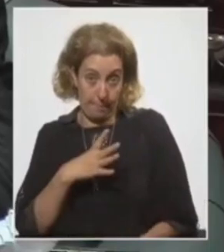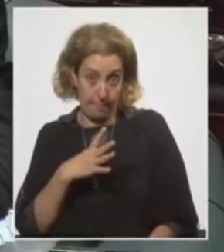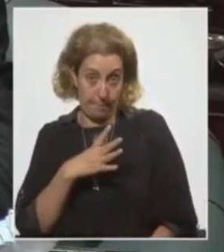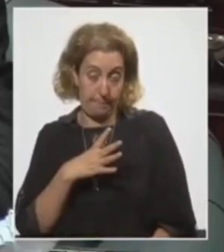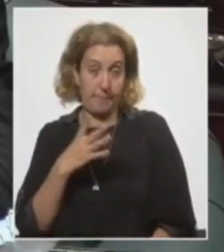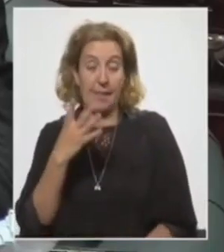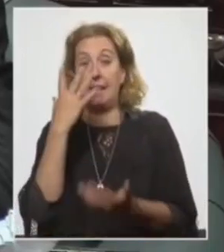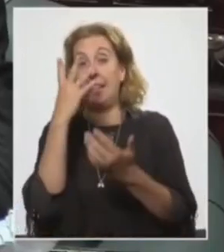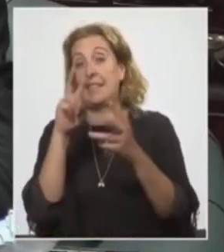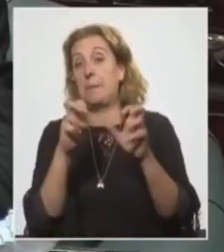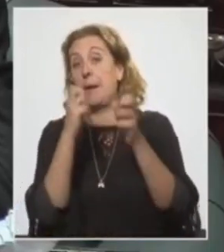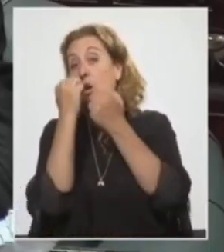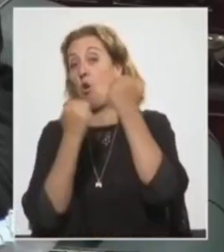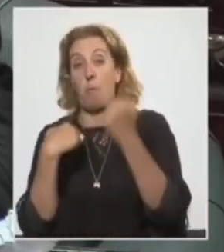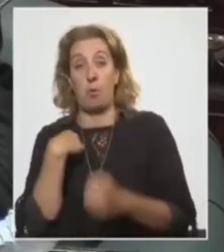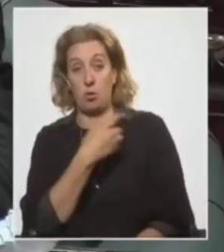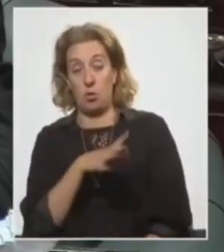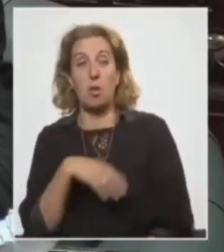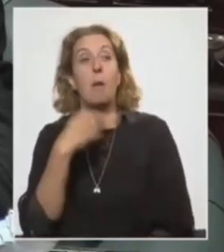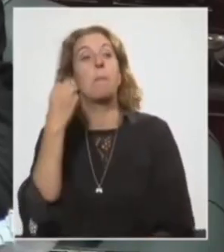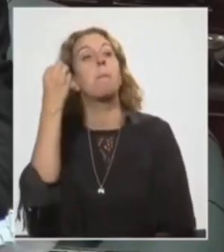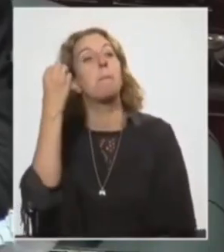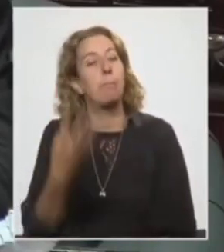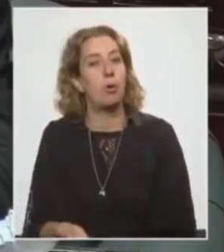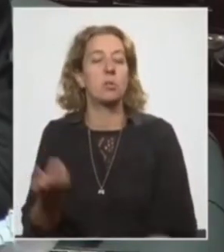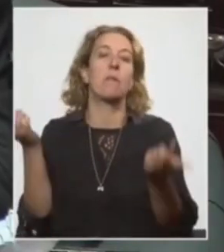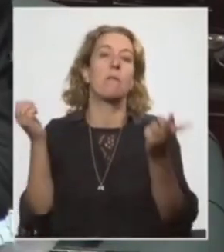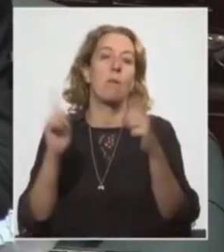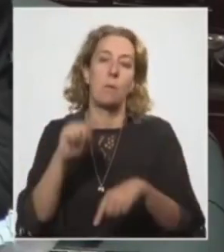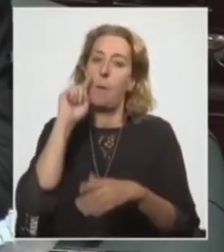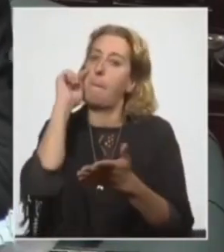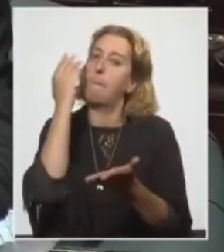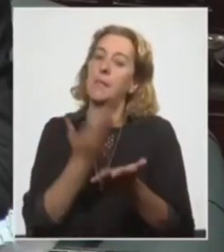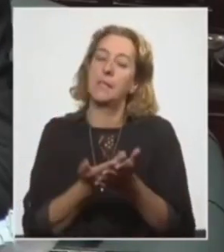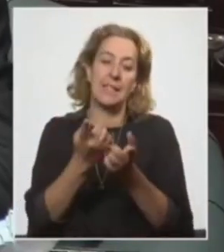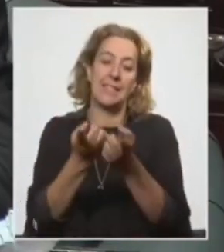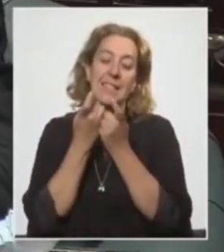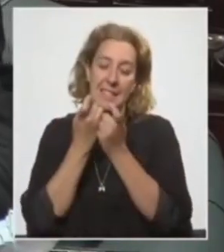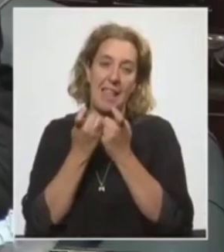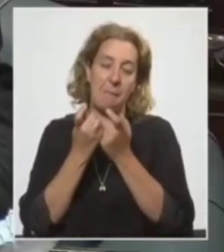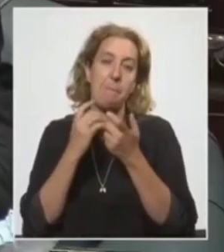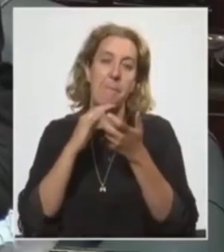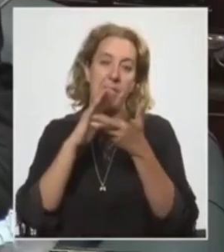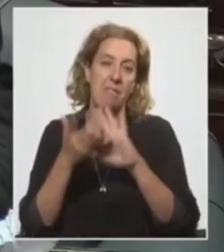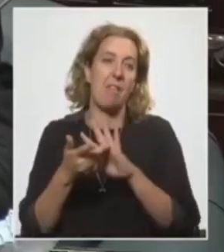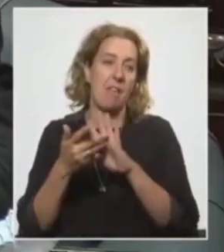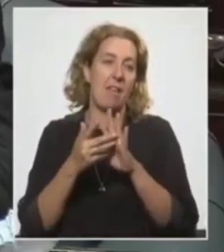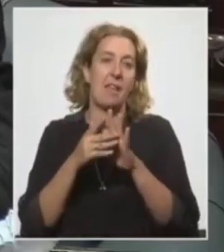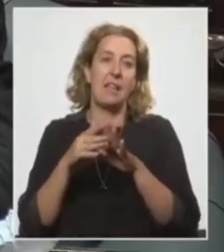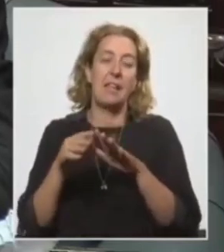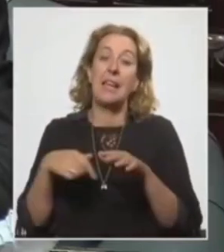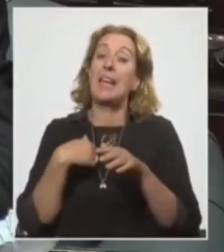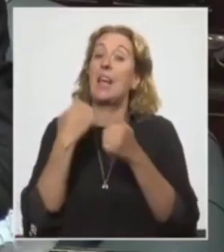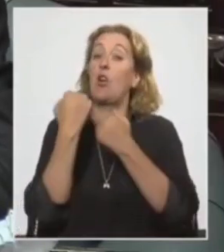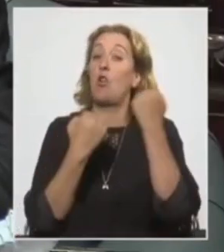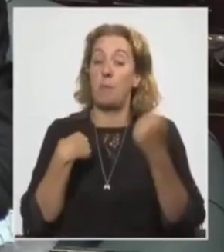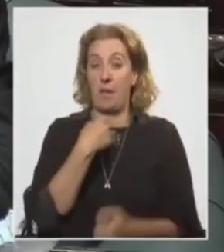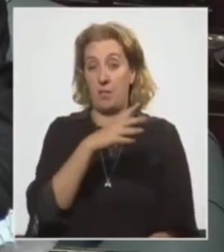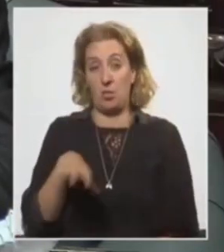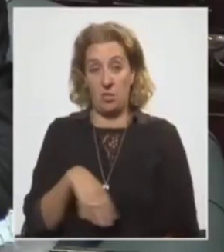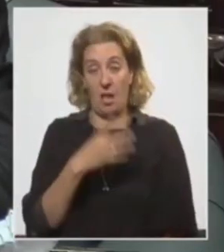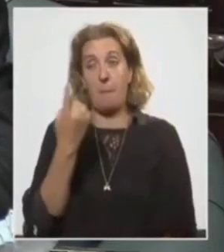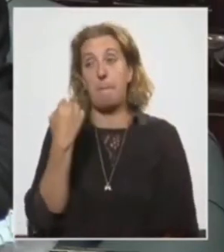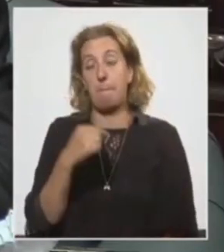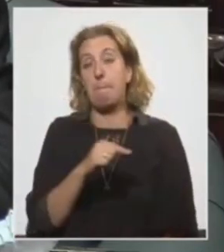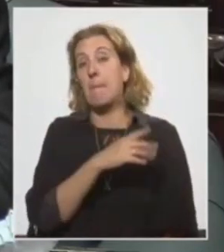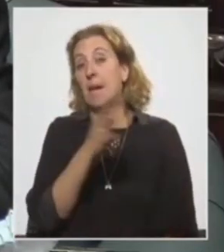terreno económico y social. Por eso es que volvemos a plantear la necesidad de tomar medidas en el terreno económico y social, para